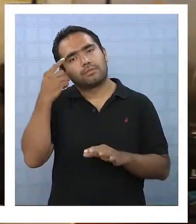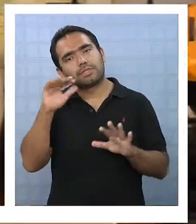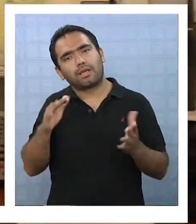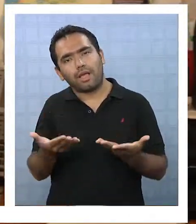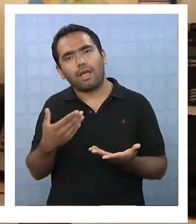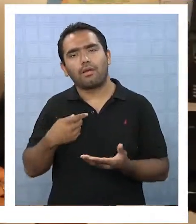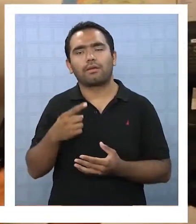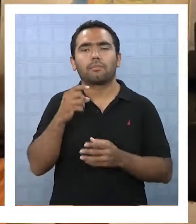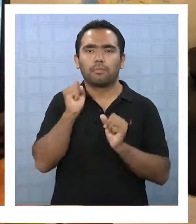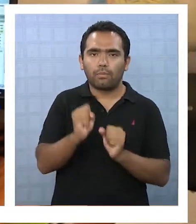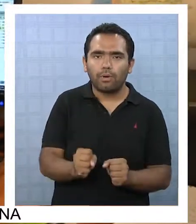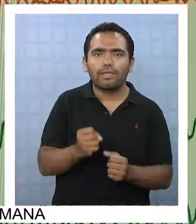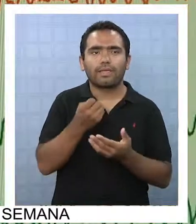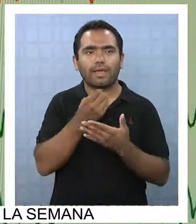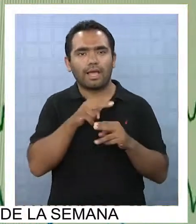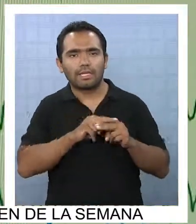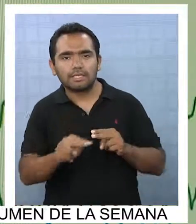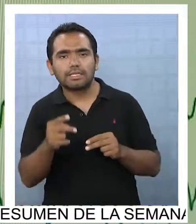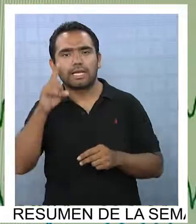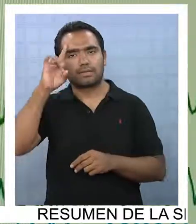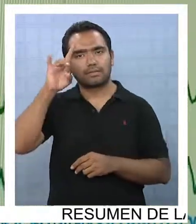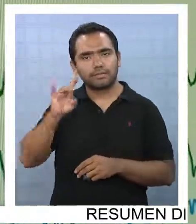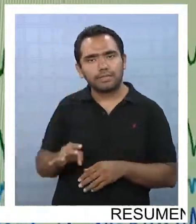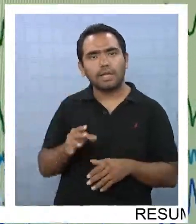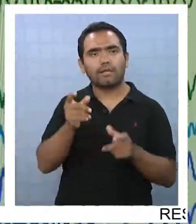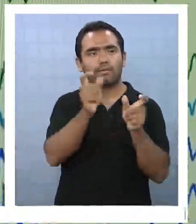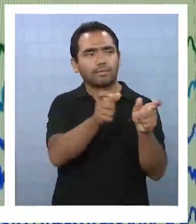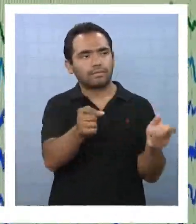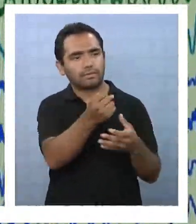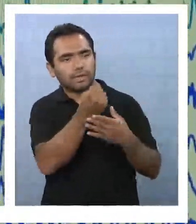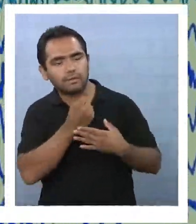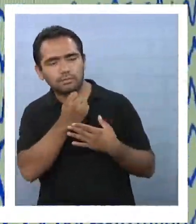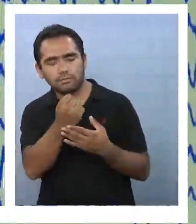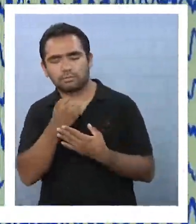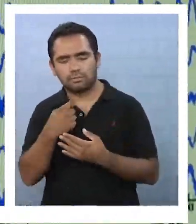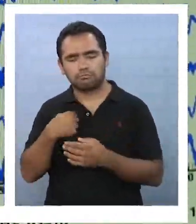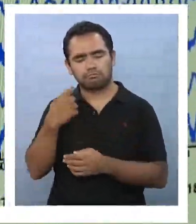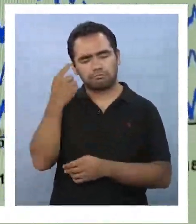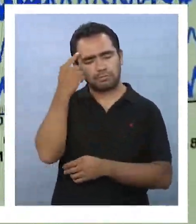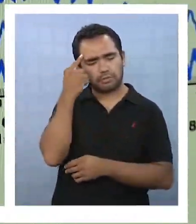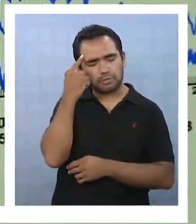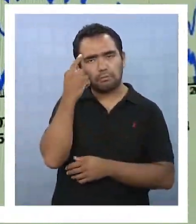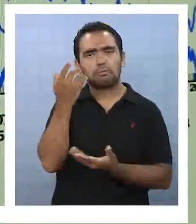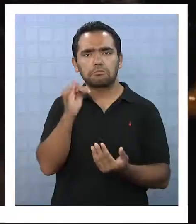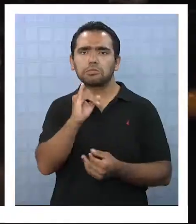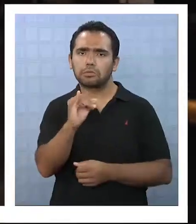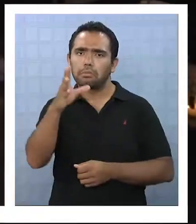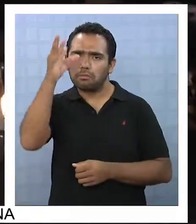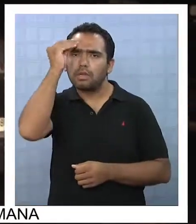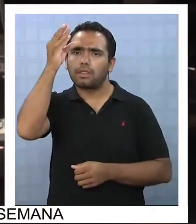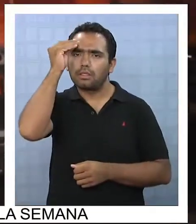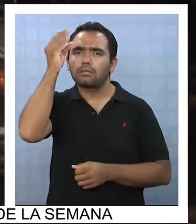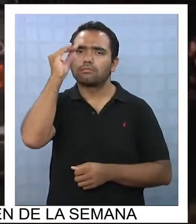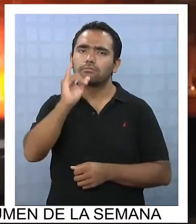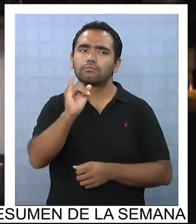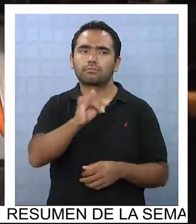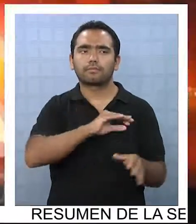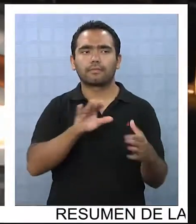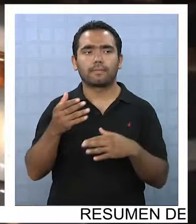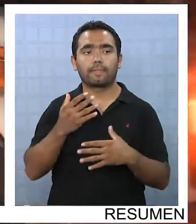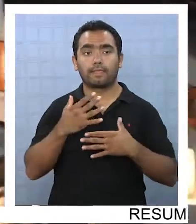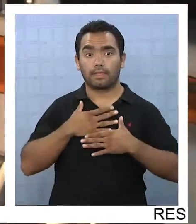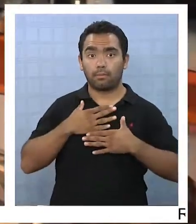irnos, lo que tenemos que hacer, hay más ayuda de la gente. Yo encuentro que hemos aprendido bastante con el tema. Los temores